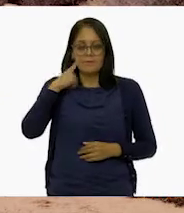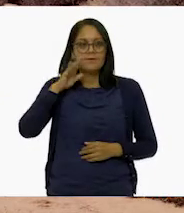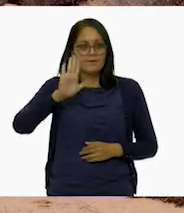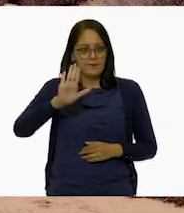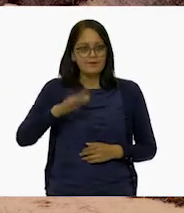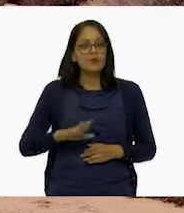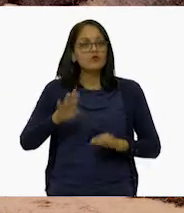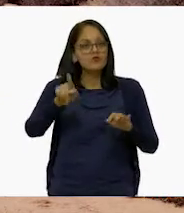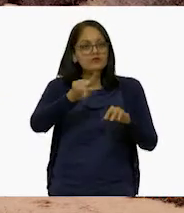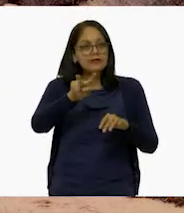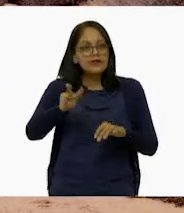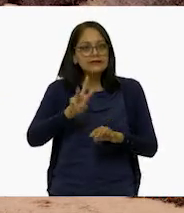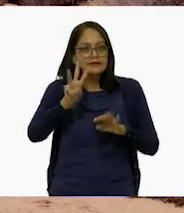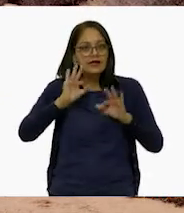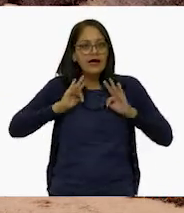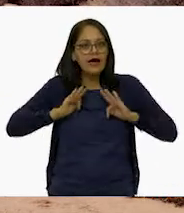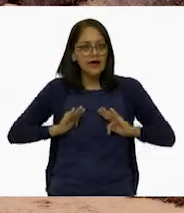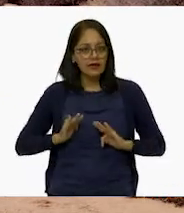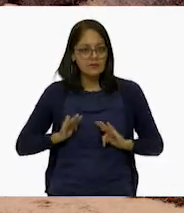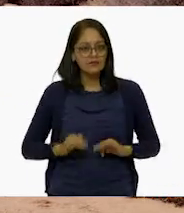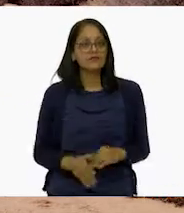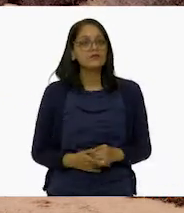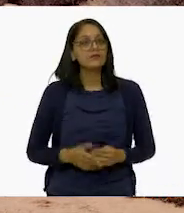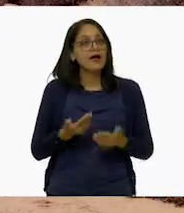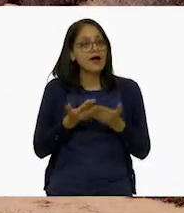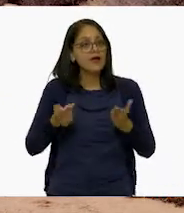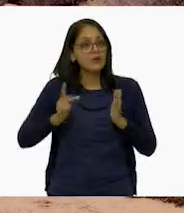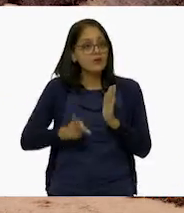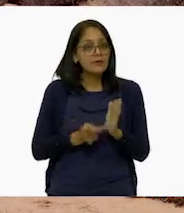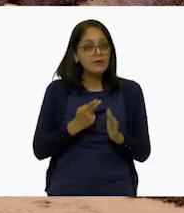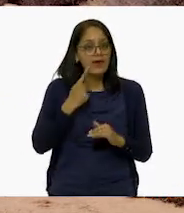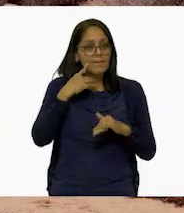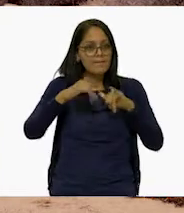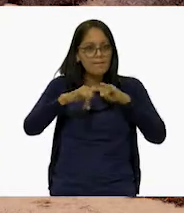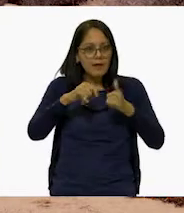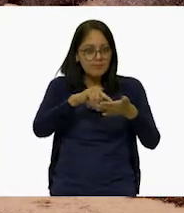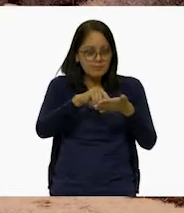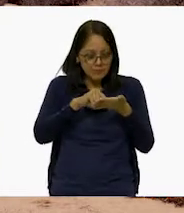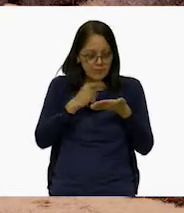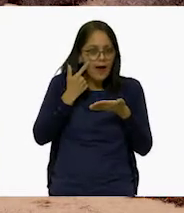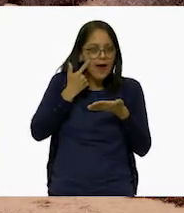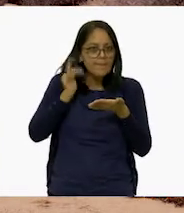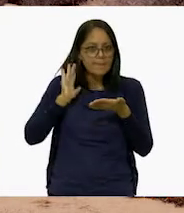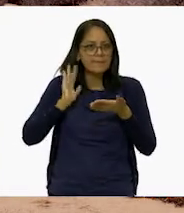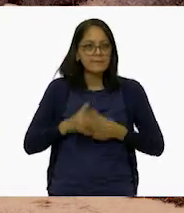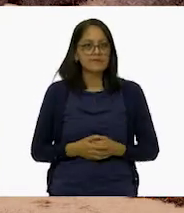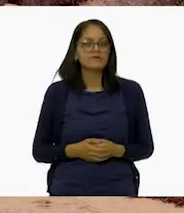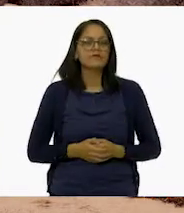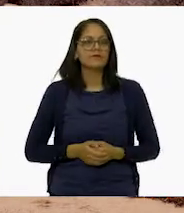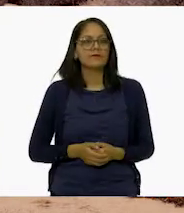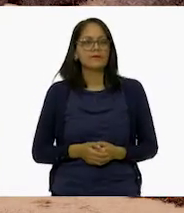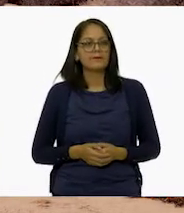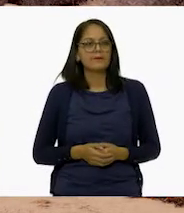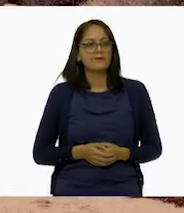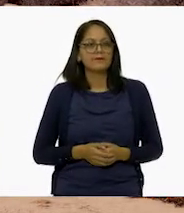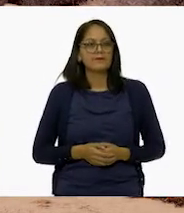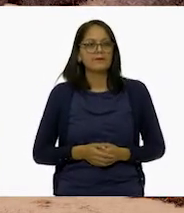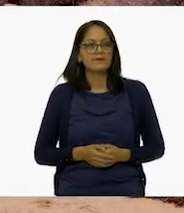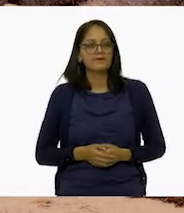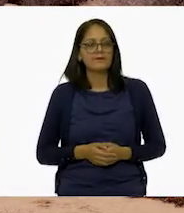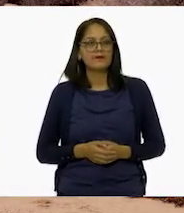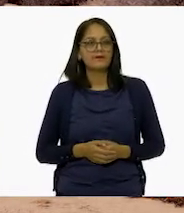vamos a calmarnos. Vamos a ver una vez más el mapa. A ver. Déjenme a ver.